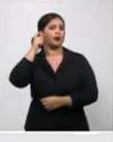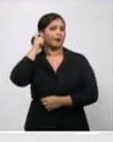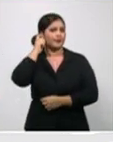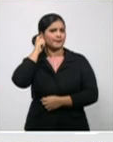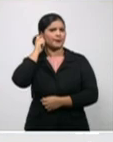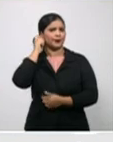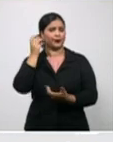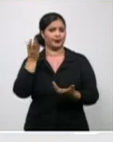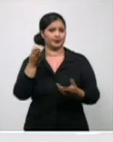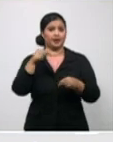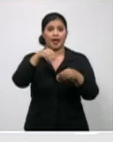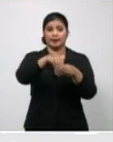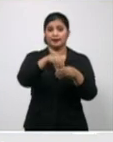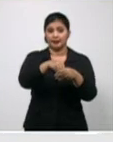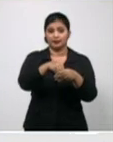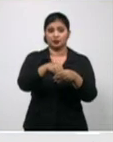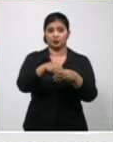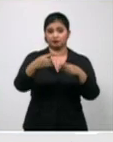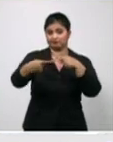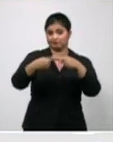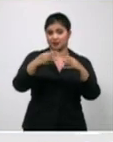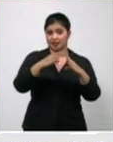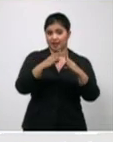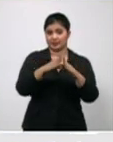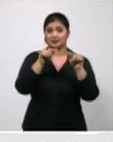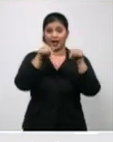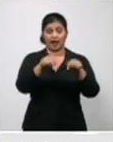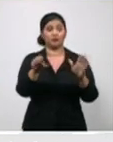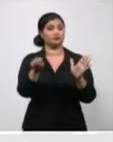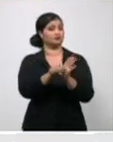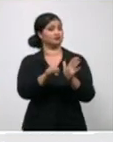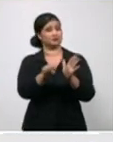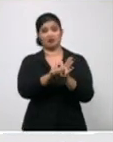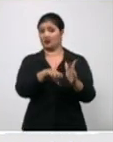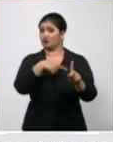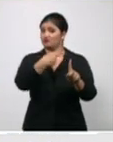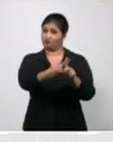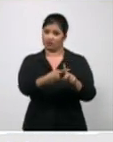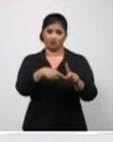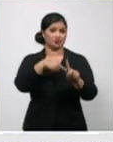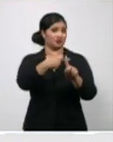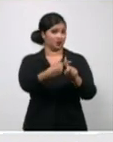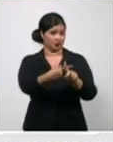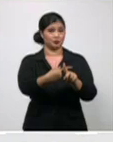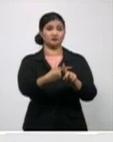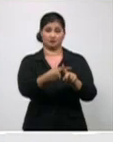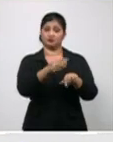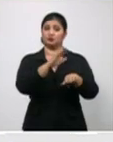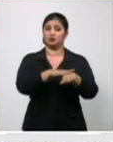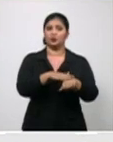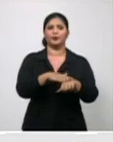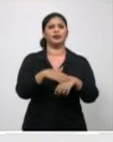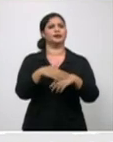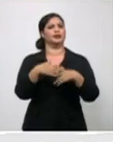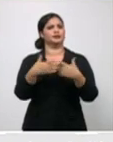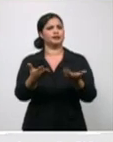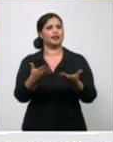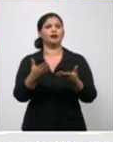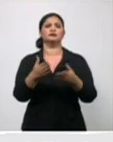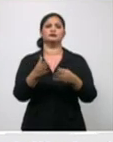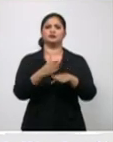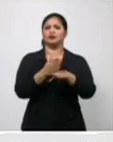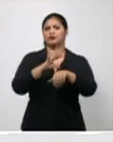se han detectado casos positivos. Tenía como antecedentes hipertensión arterial, diabetes mellitus,